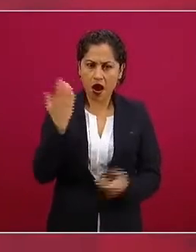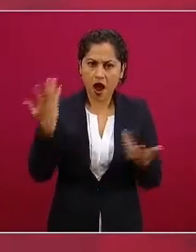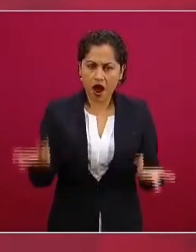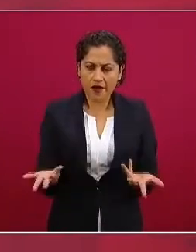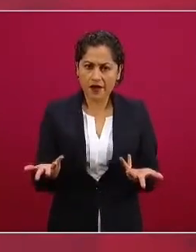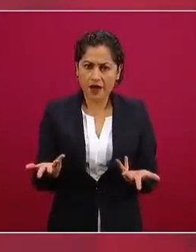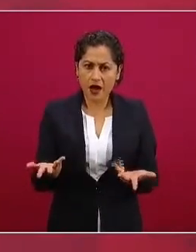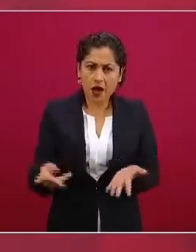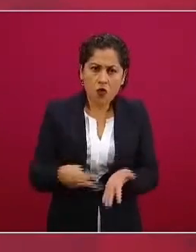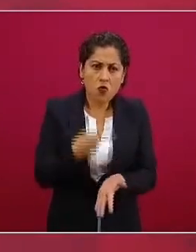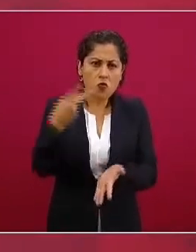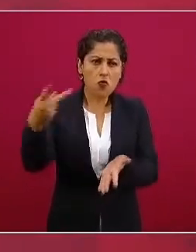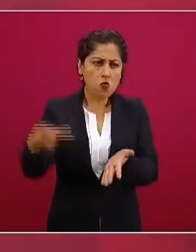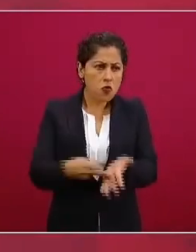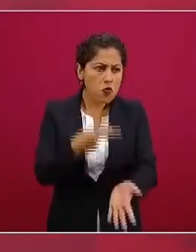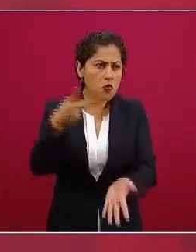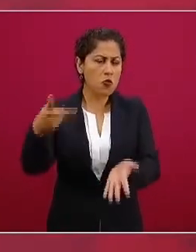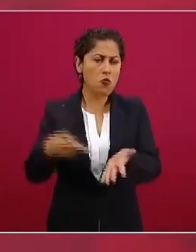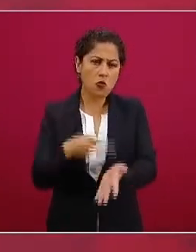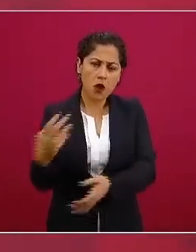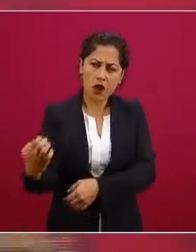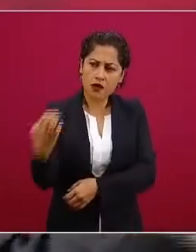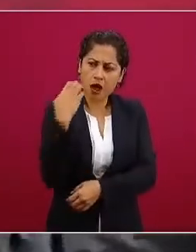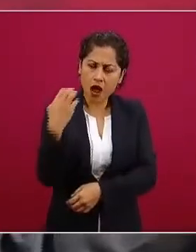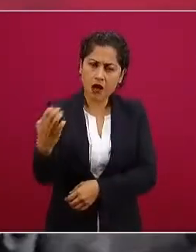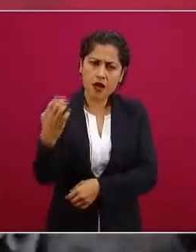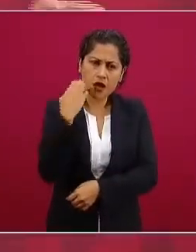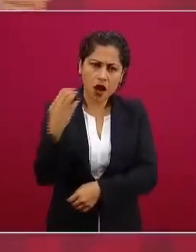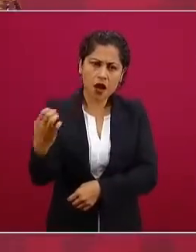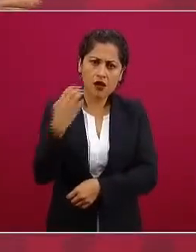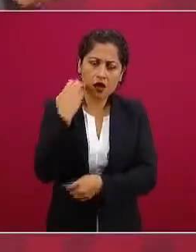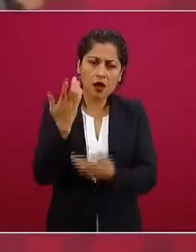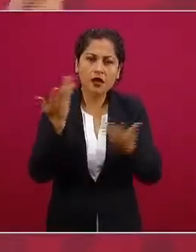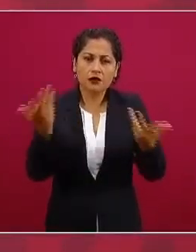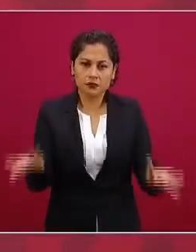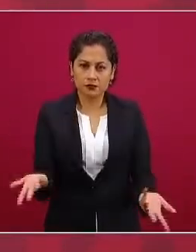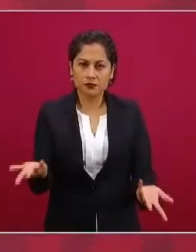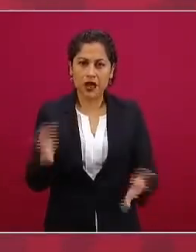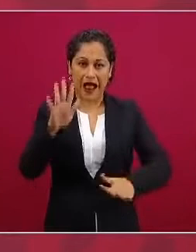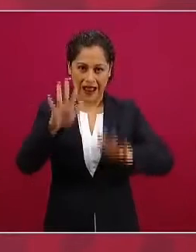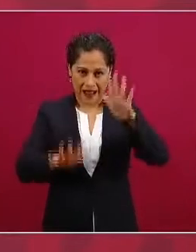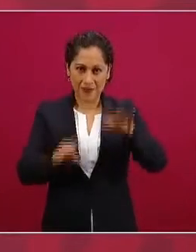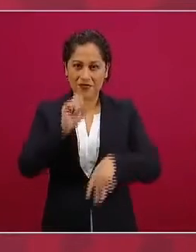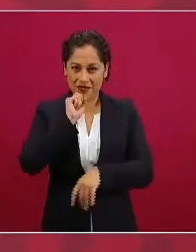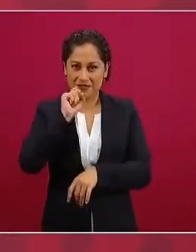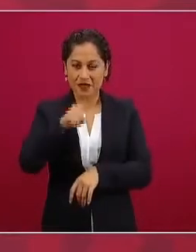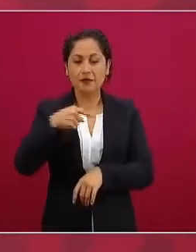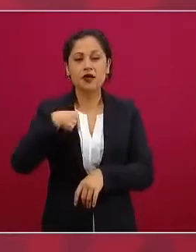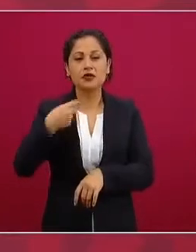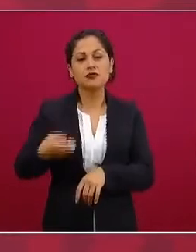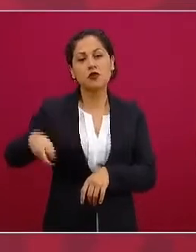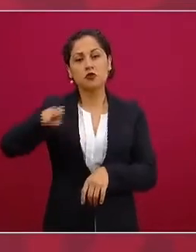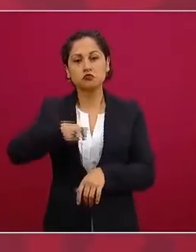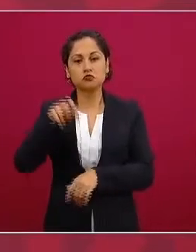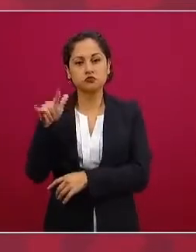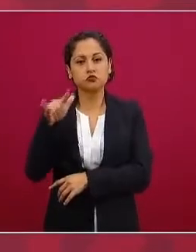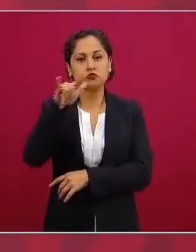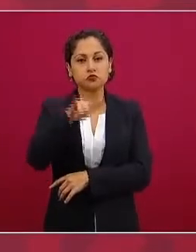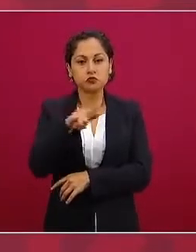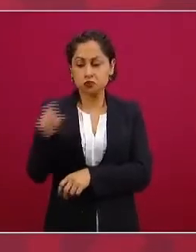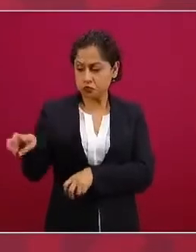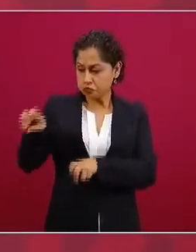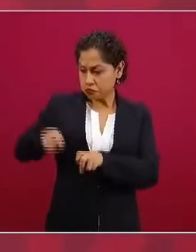una tras otra luego voy en el avión me dice un señor